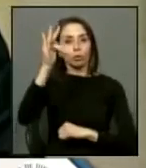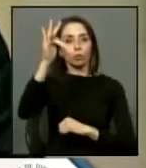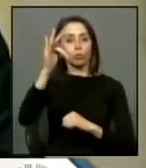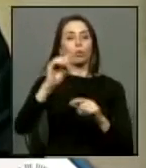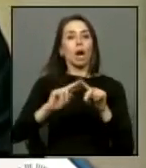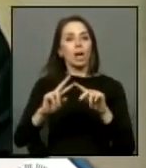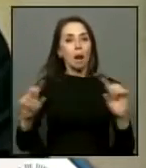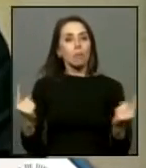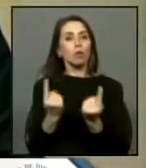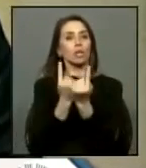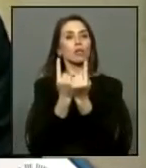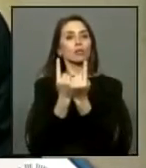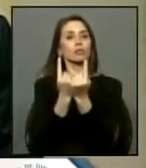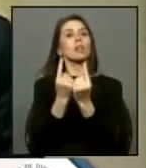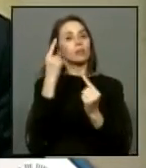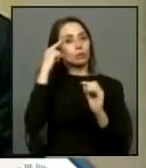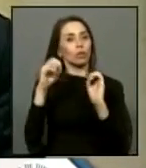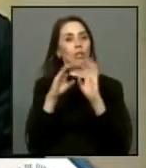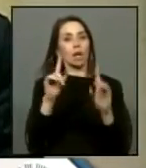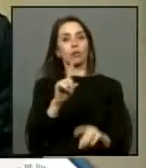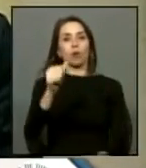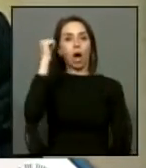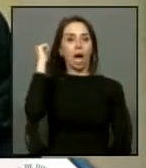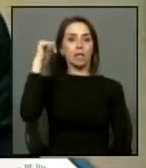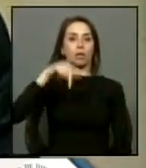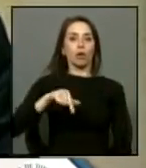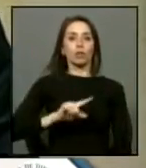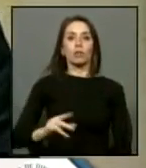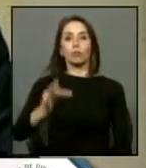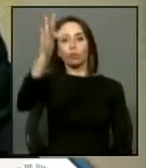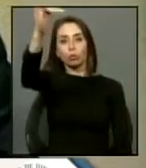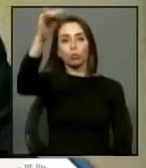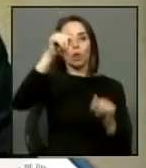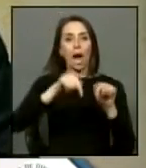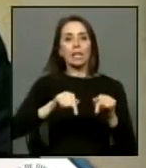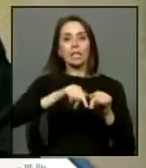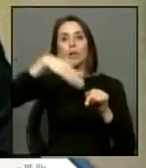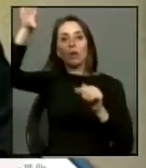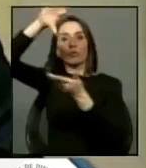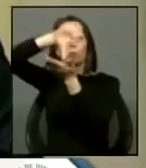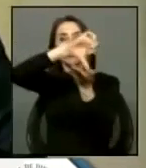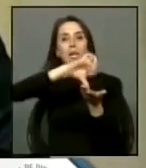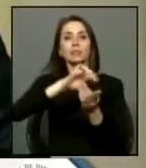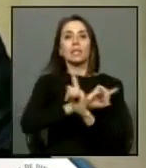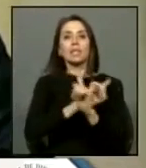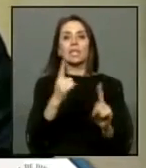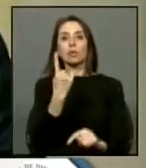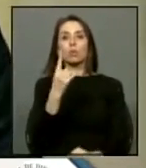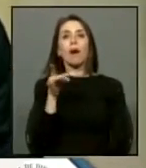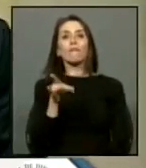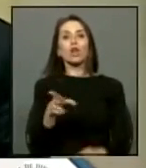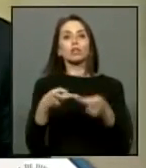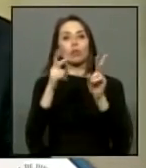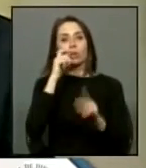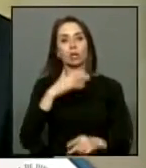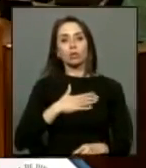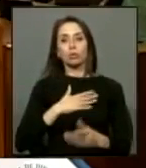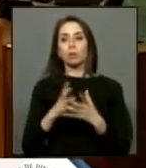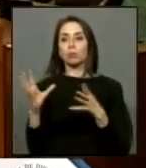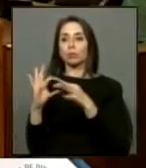reconciliación y seamos claros, ni ayer, ni hoy, ni mañana, ni aquí, ni afuera, ninguna violación a los derechos humanos. Muchas gracias.